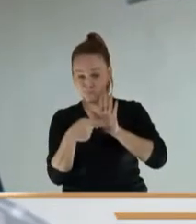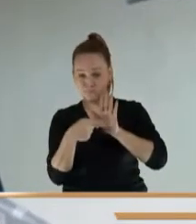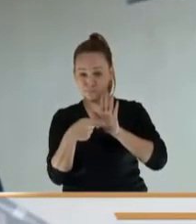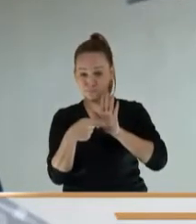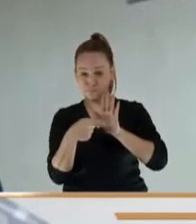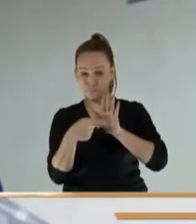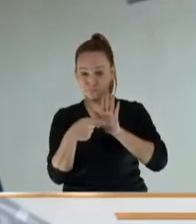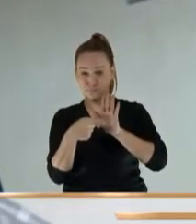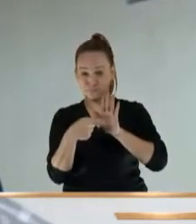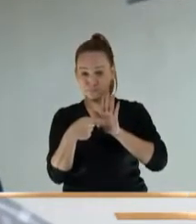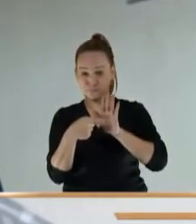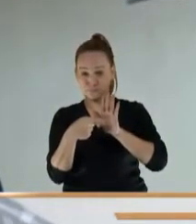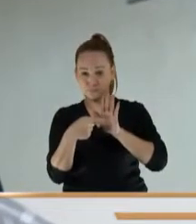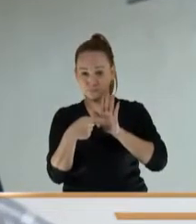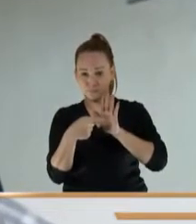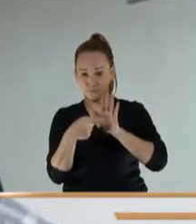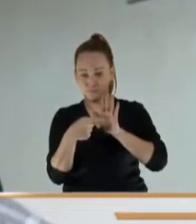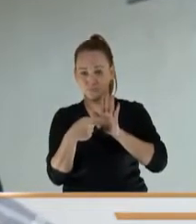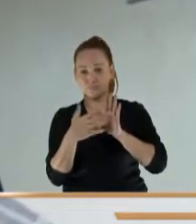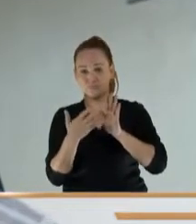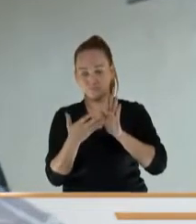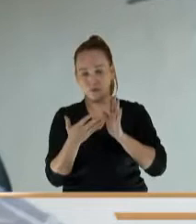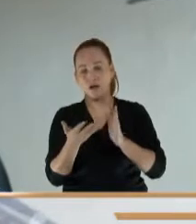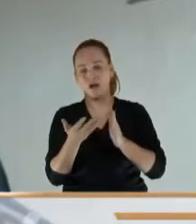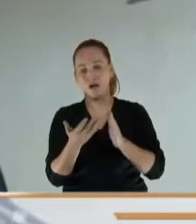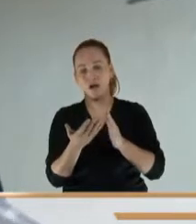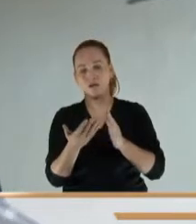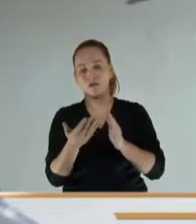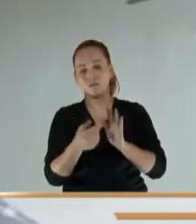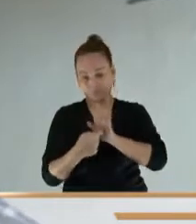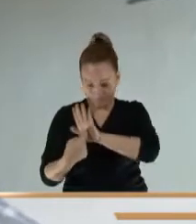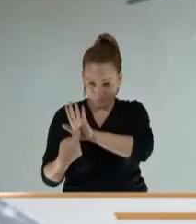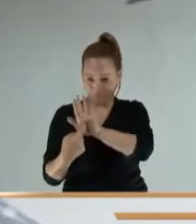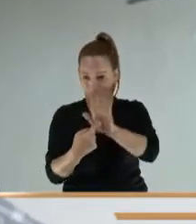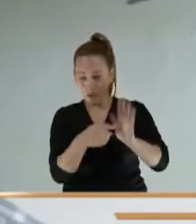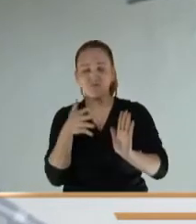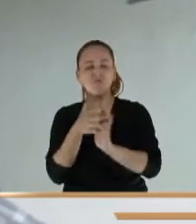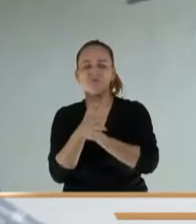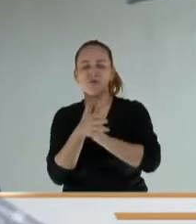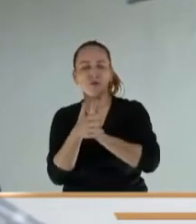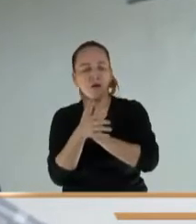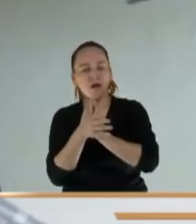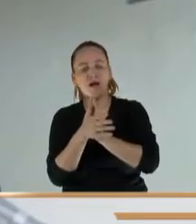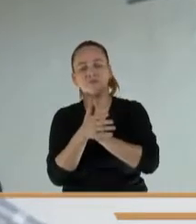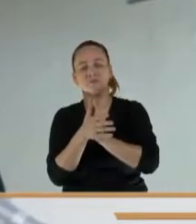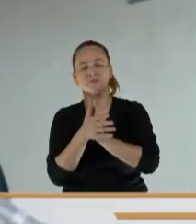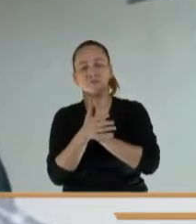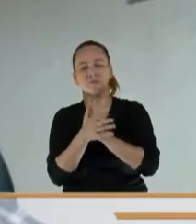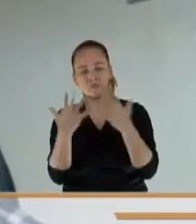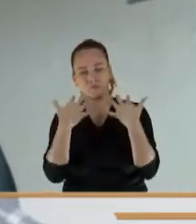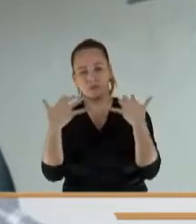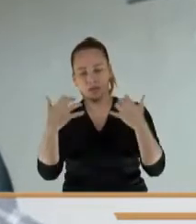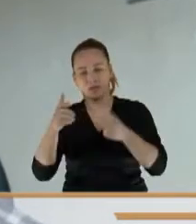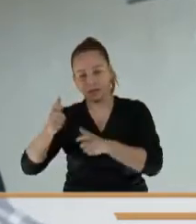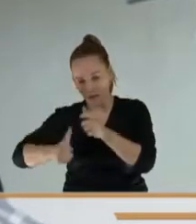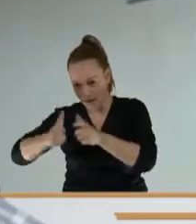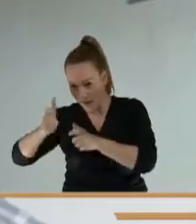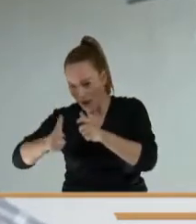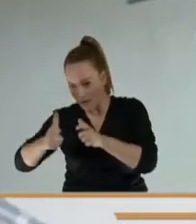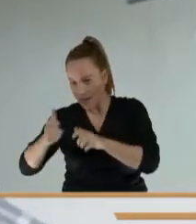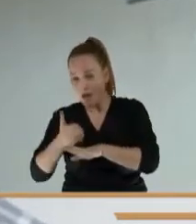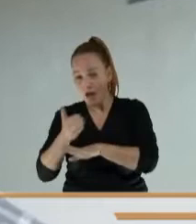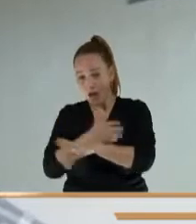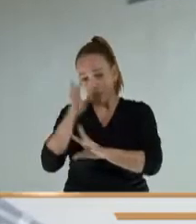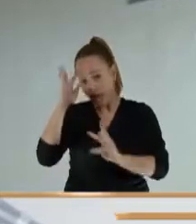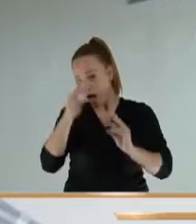compartir con la plenaria de la Cámara, este proyecto lo estuvimos hablando con el